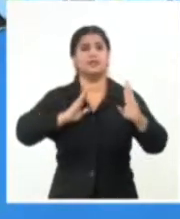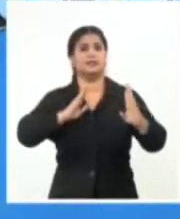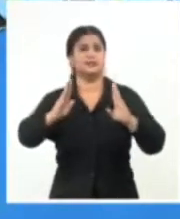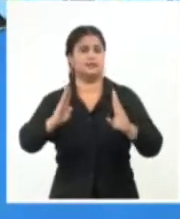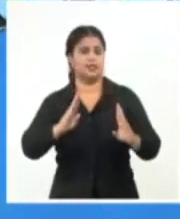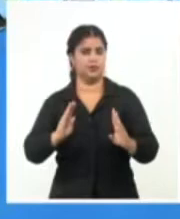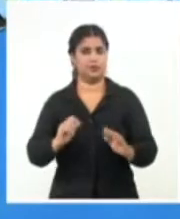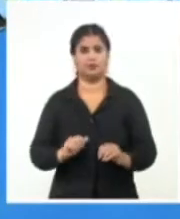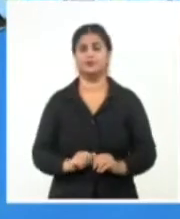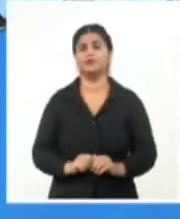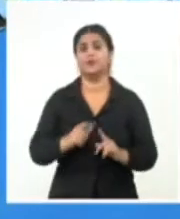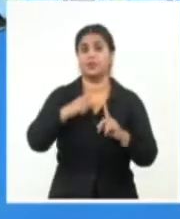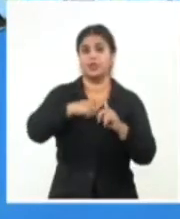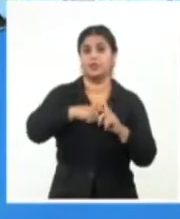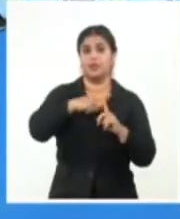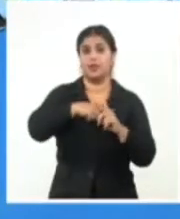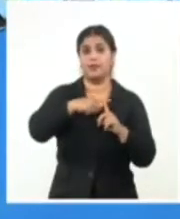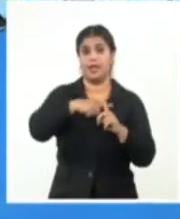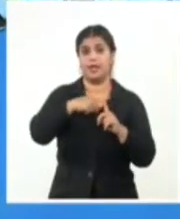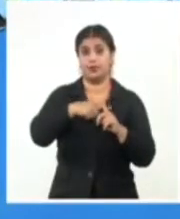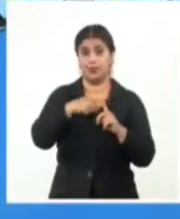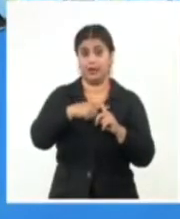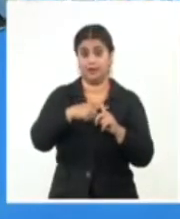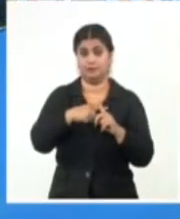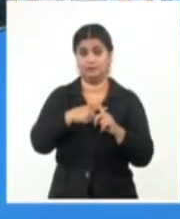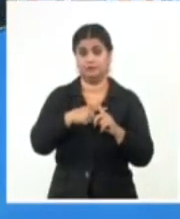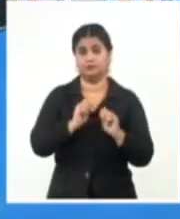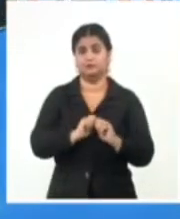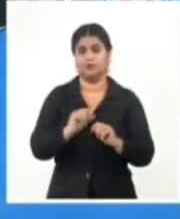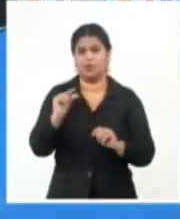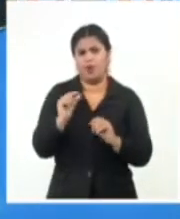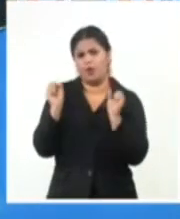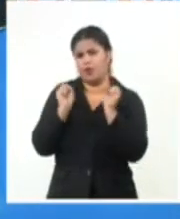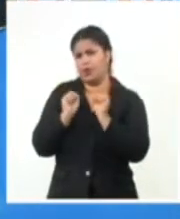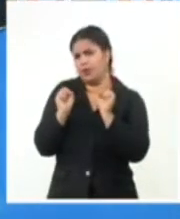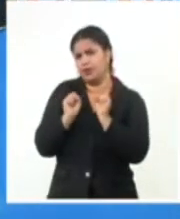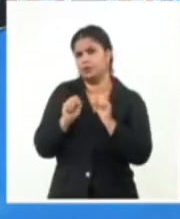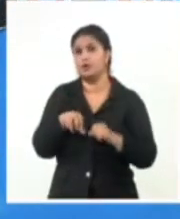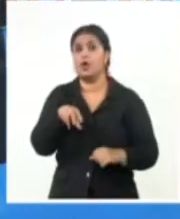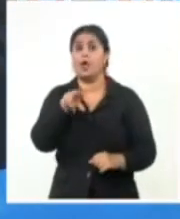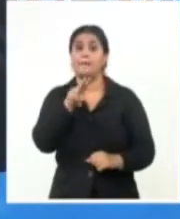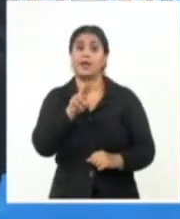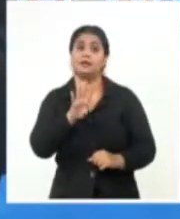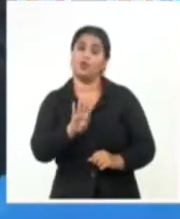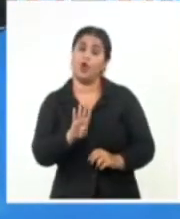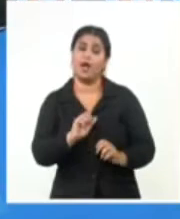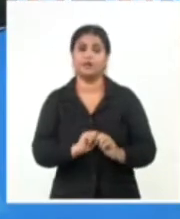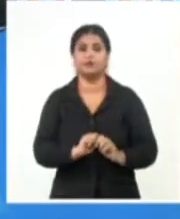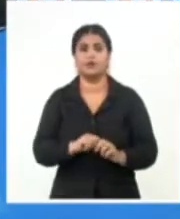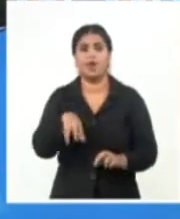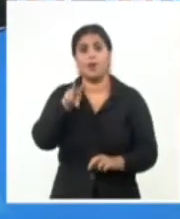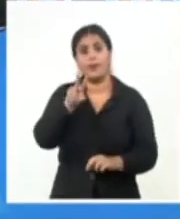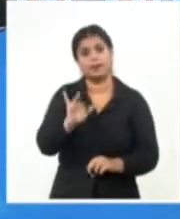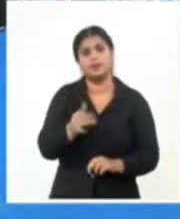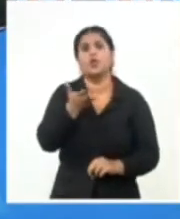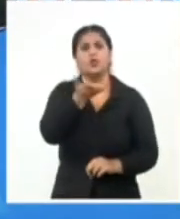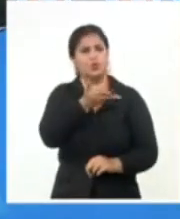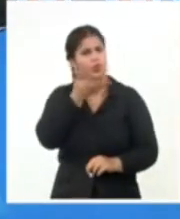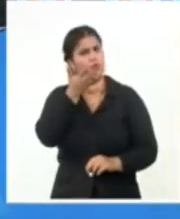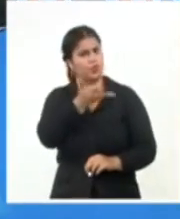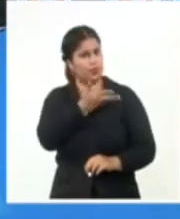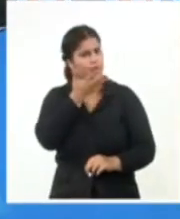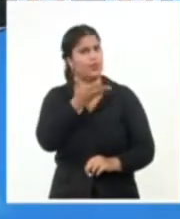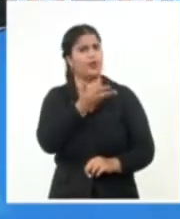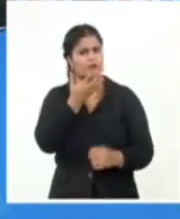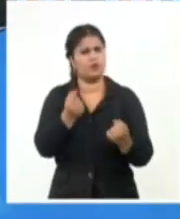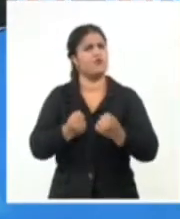central. Las temperaturas ya son bastante frescas en occidente, 24, 27 grados Celsius de temperatura máxima, entre 28 y